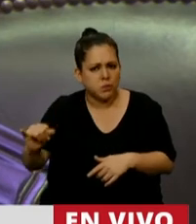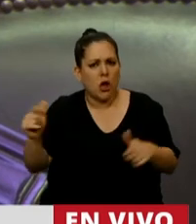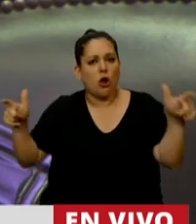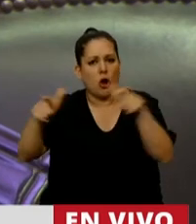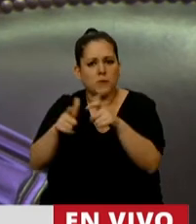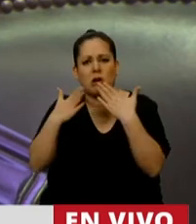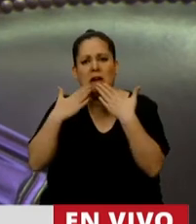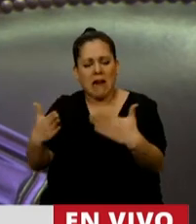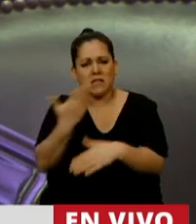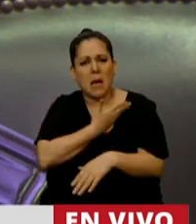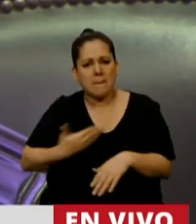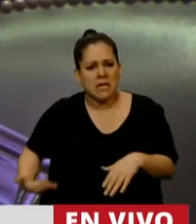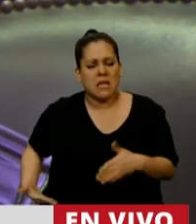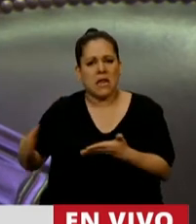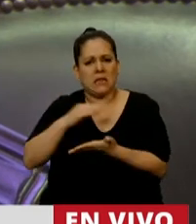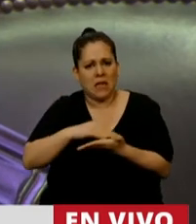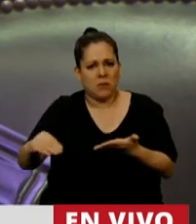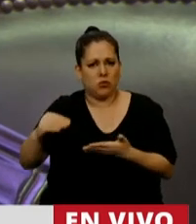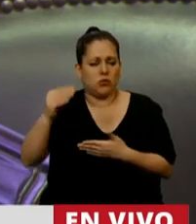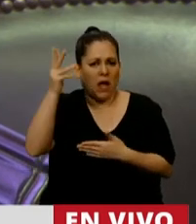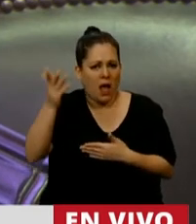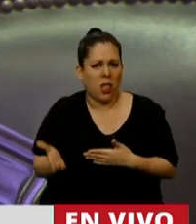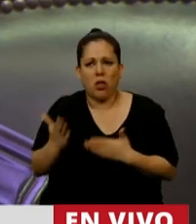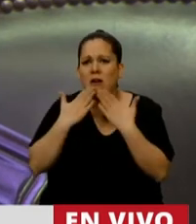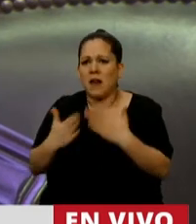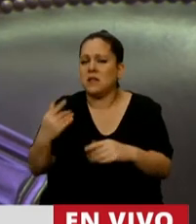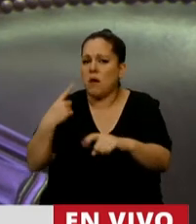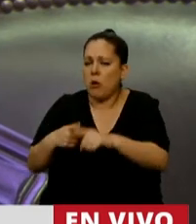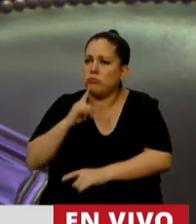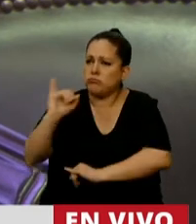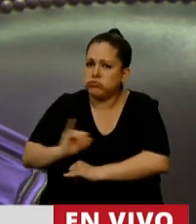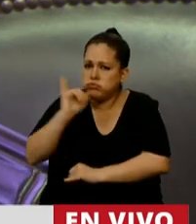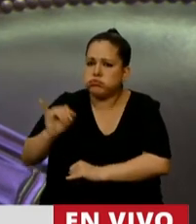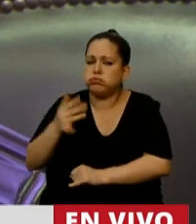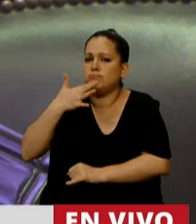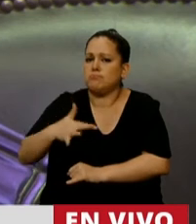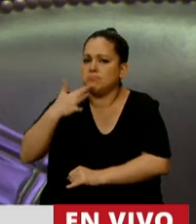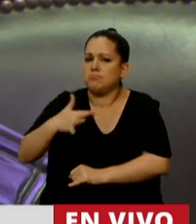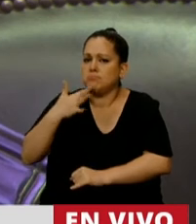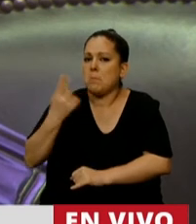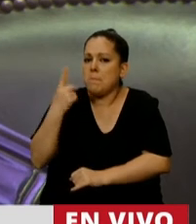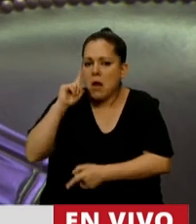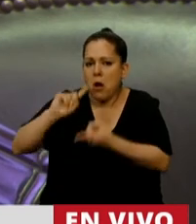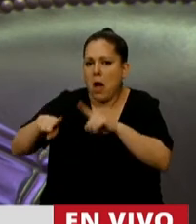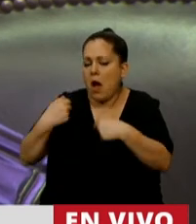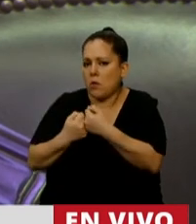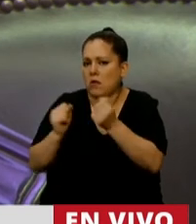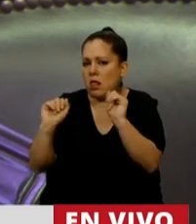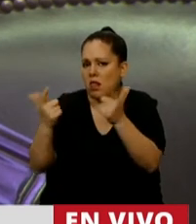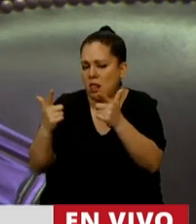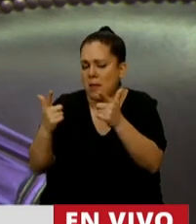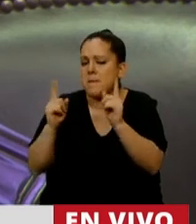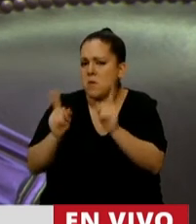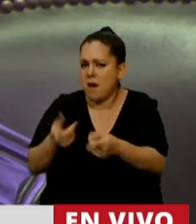agradecer al Presidente de la comisión por escucharlo, lamentablemente no hemos logrado el consenso. En el artículo 14,